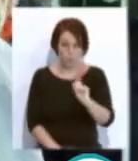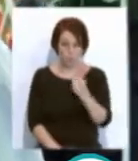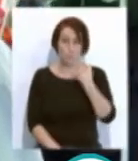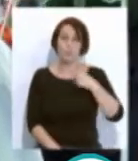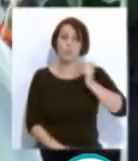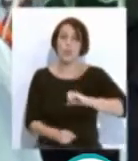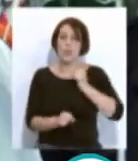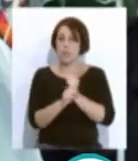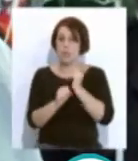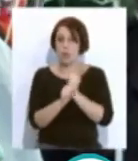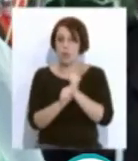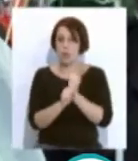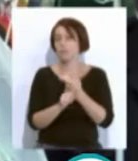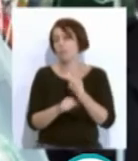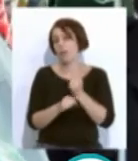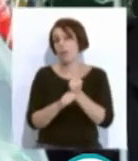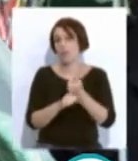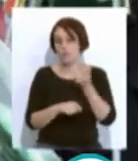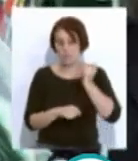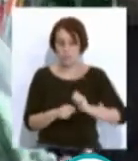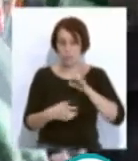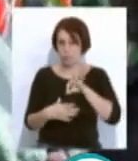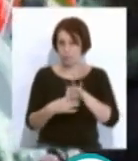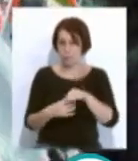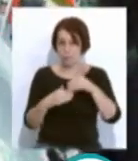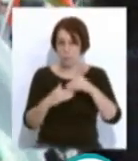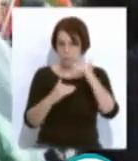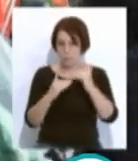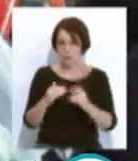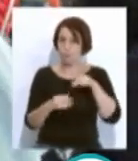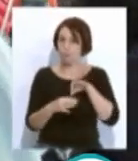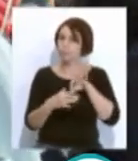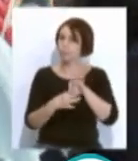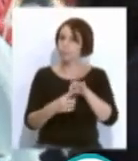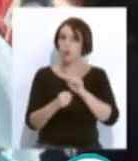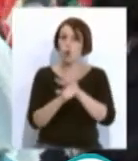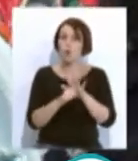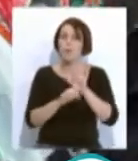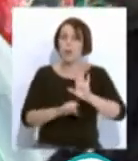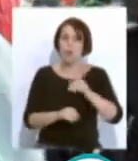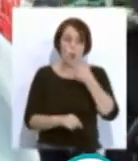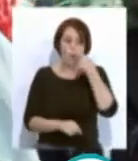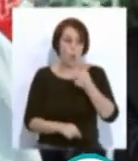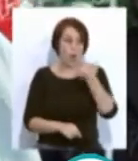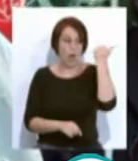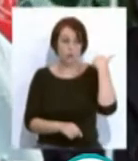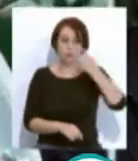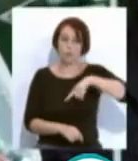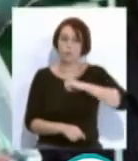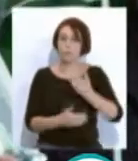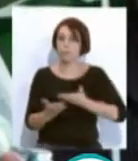hay y por lo tanto esto tiene que ver con el COVID pero ya lo estábamos reivindicando hace un año exactamente